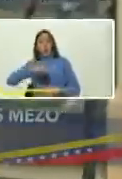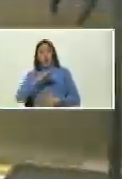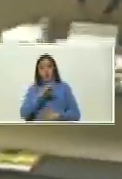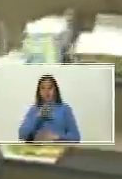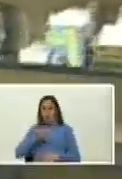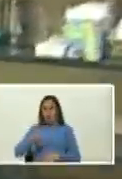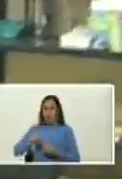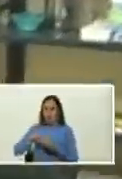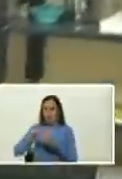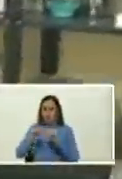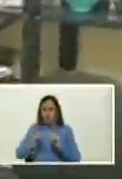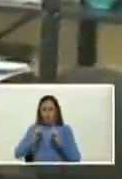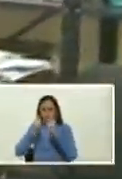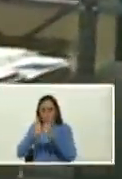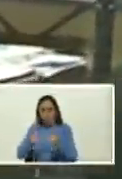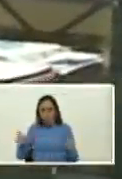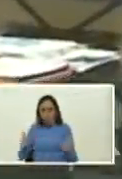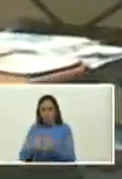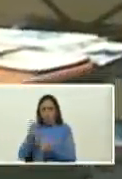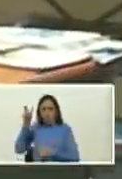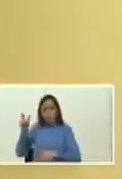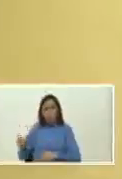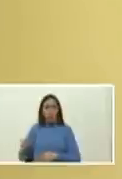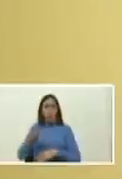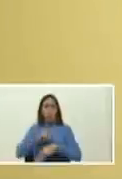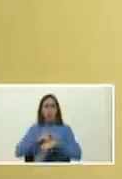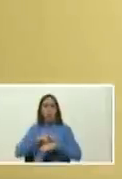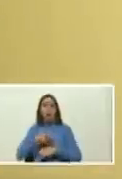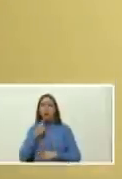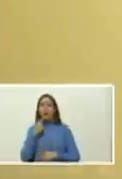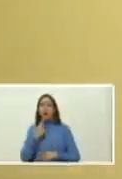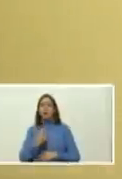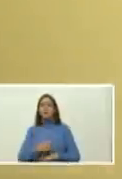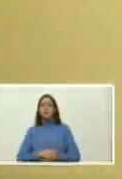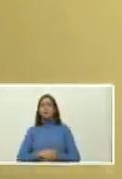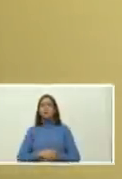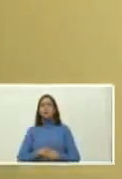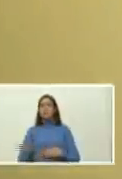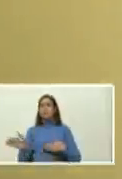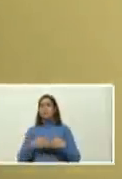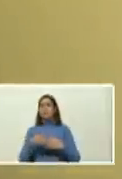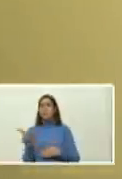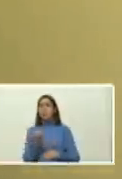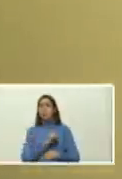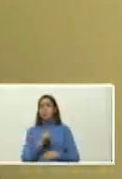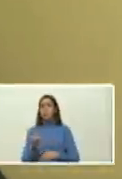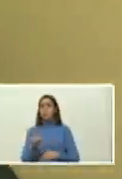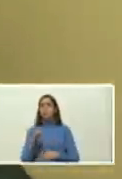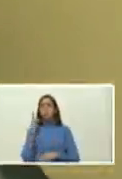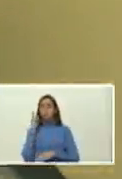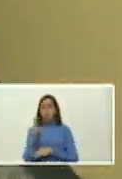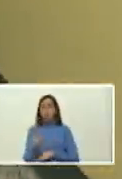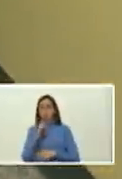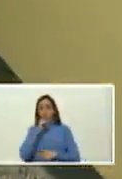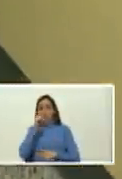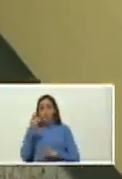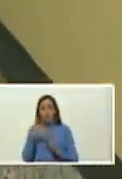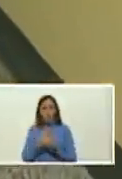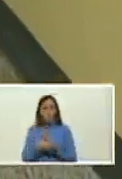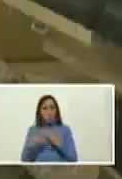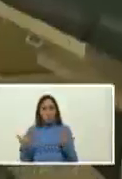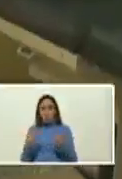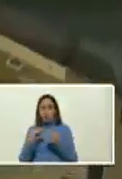empezamos a reparar junto con Beatriz bueno hay que decirlo no lo cerramos sino que como usted ha ordenado que se